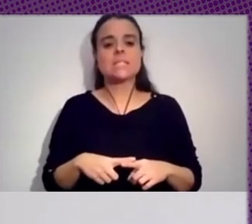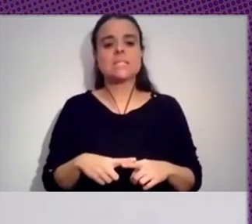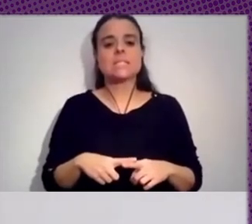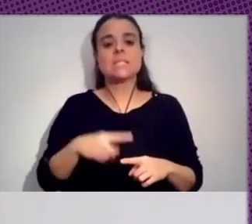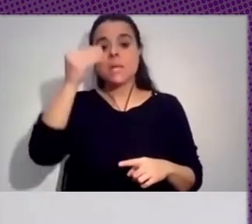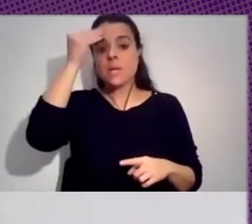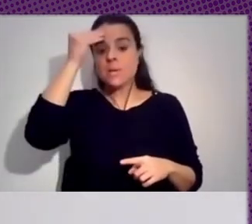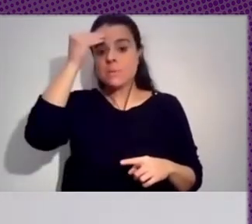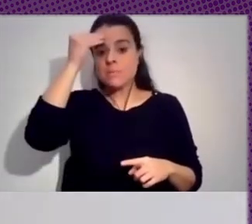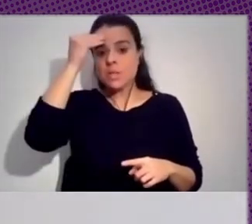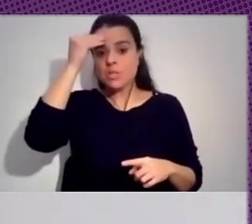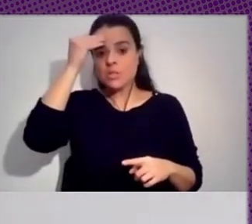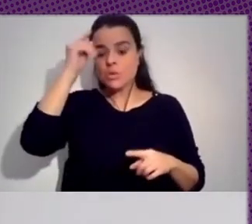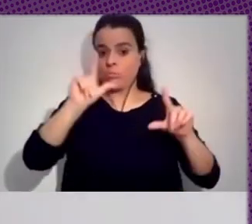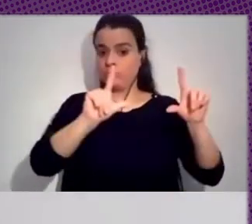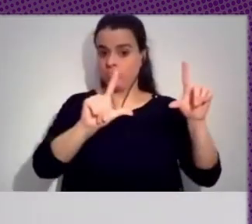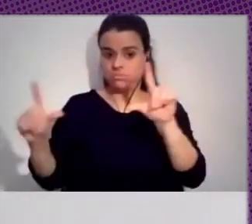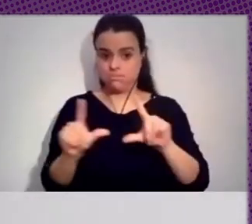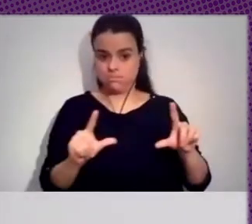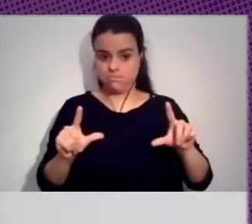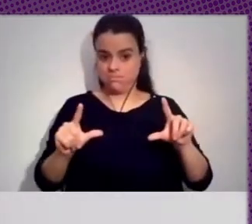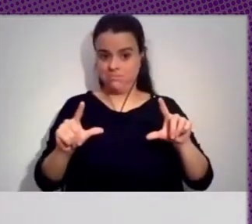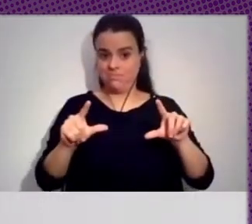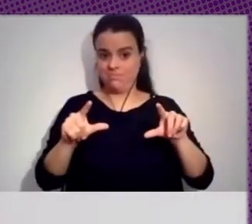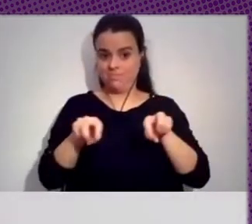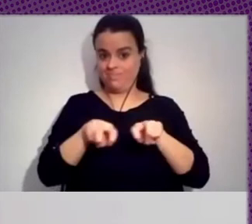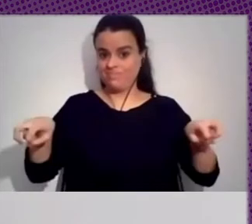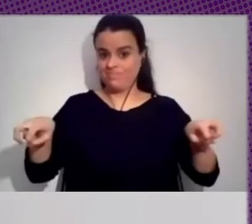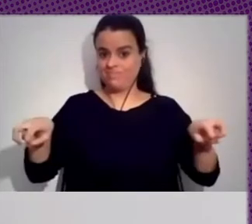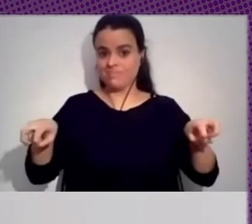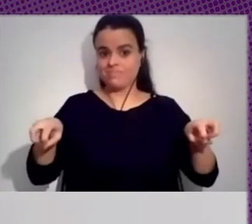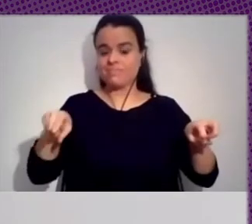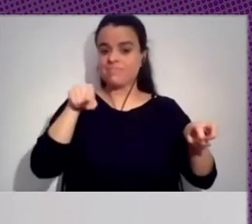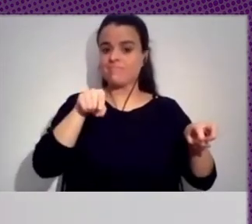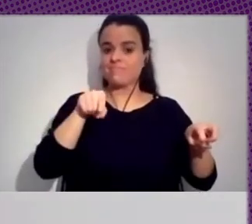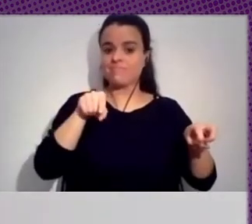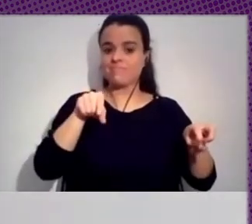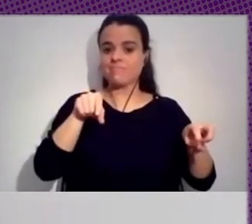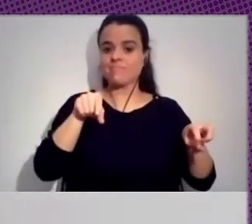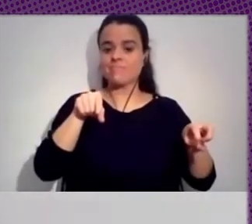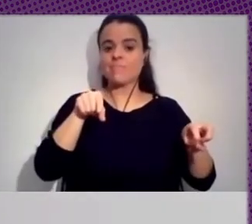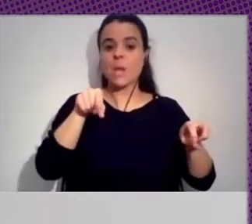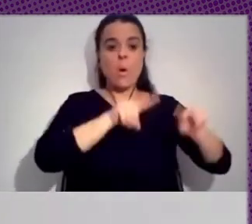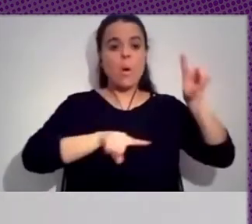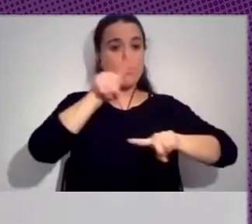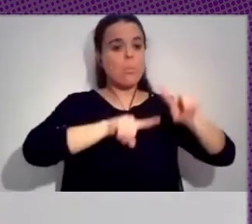idea de abordar este problema desde diferentes puntos de